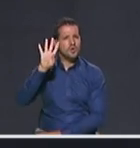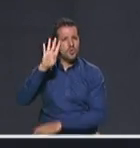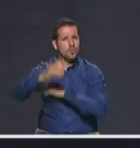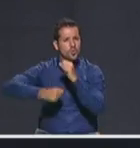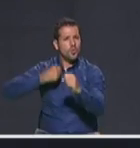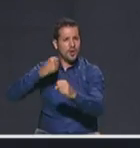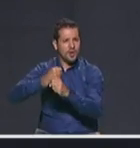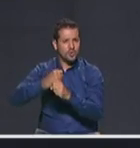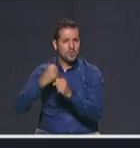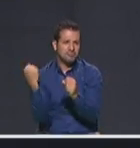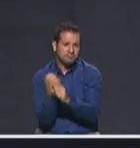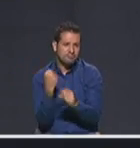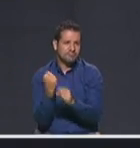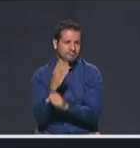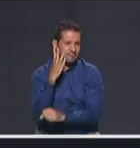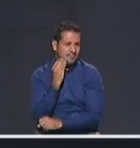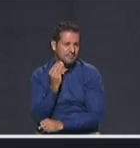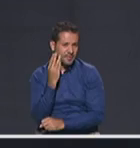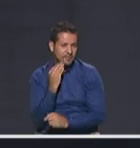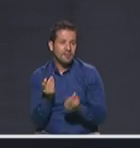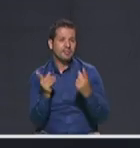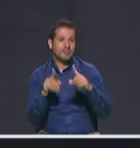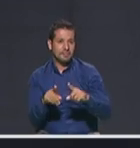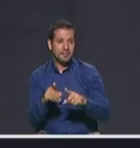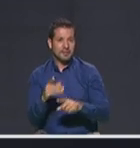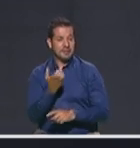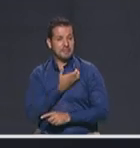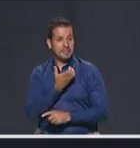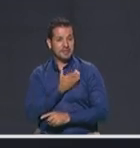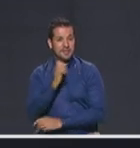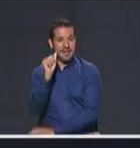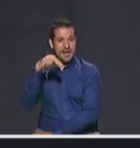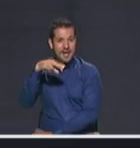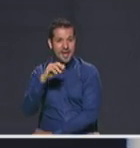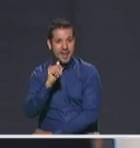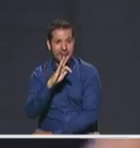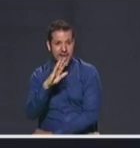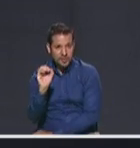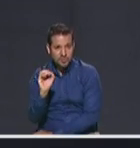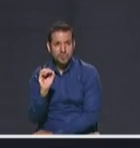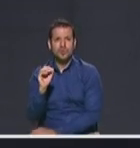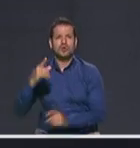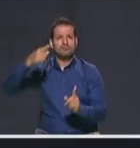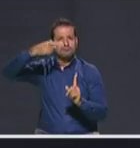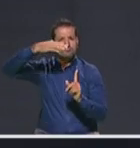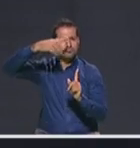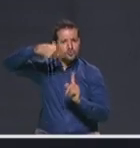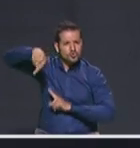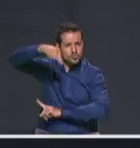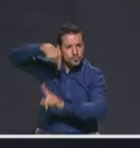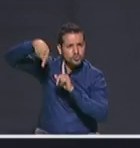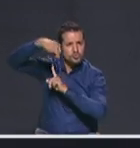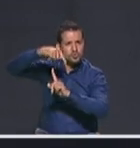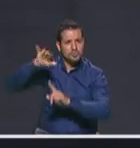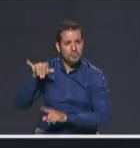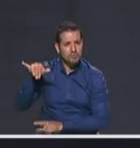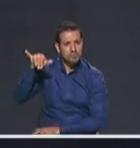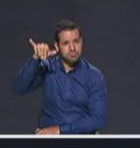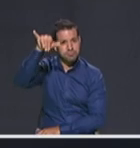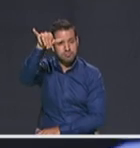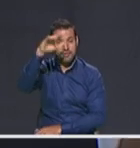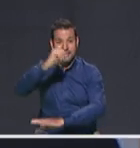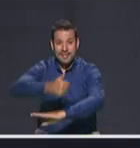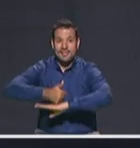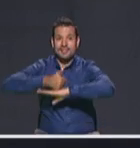años, también fui presidente de ANATO, que es la Asociación de Agencias de Viajes y Turismo del país, fui director